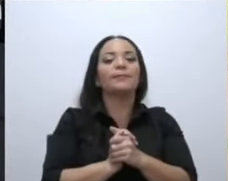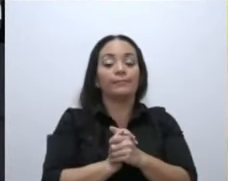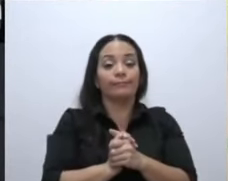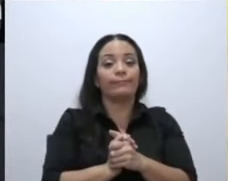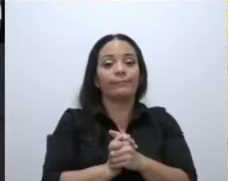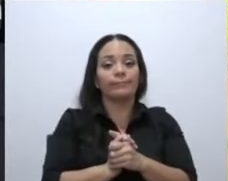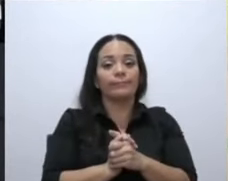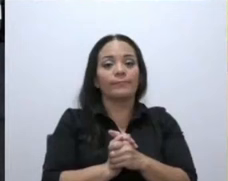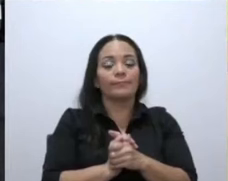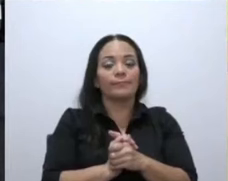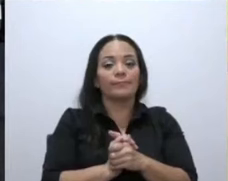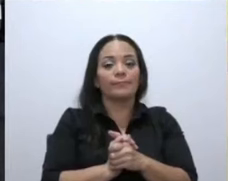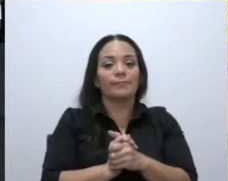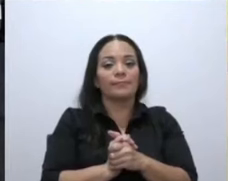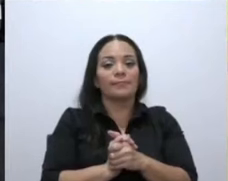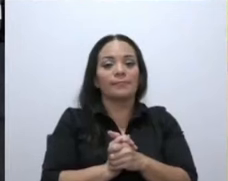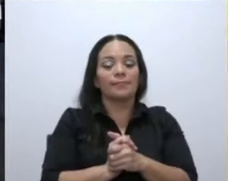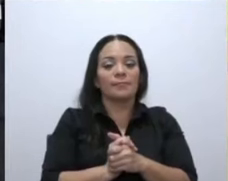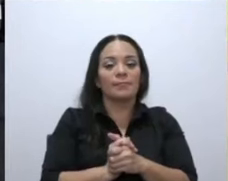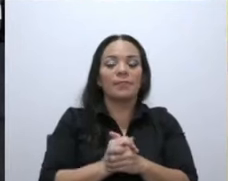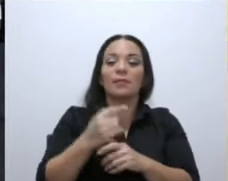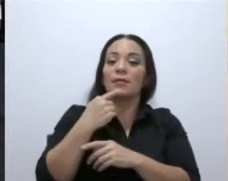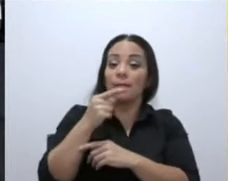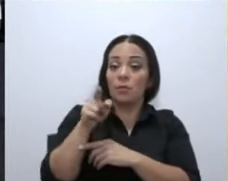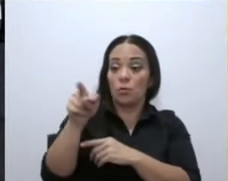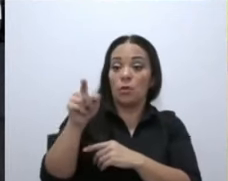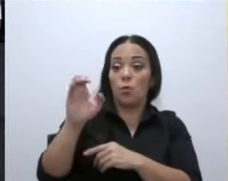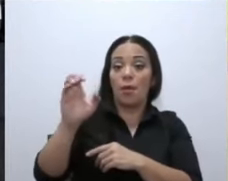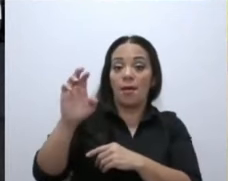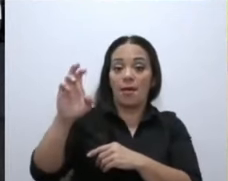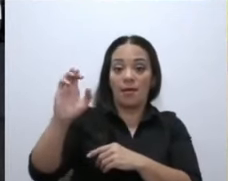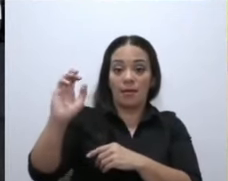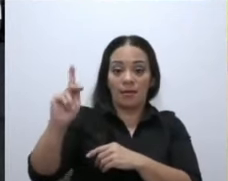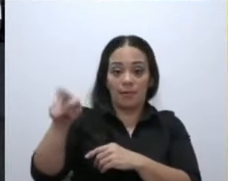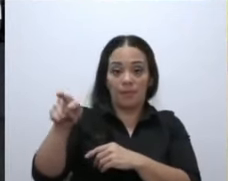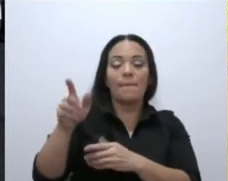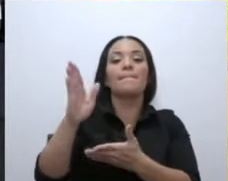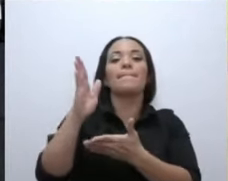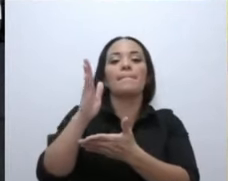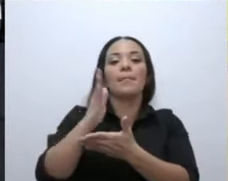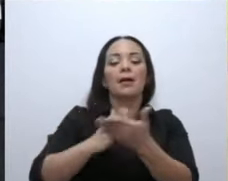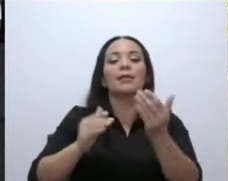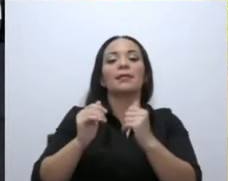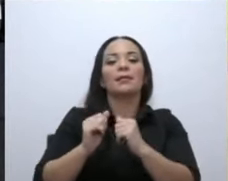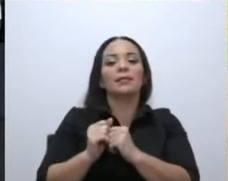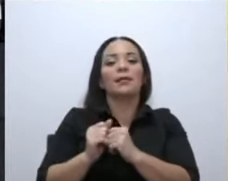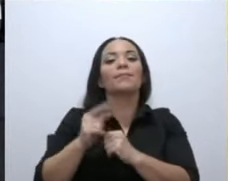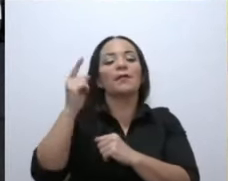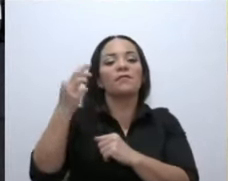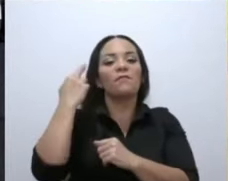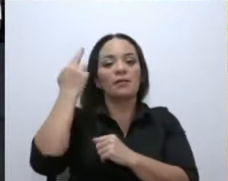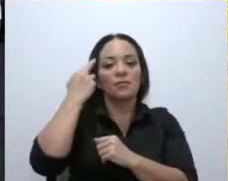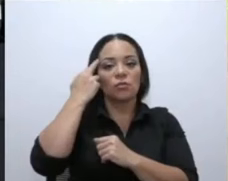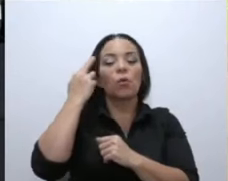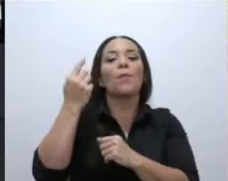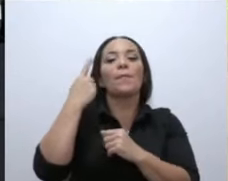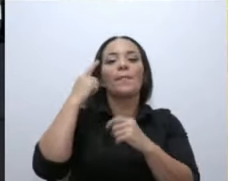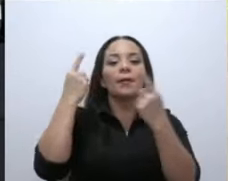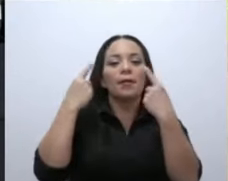Y en parte, don Erick, una de las razones para poder tener